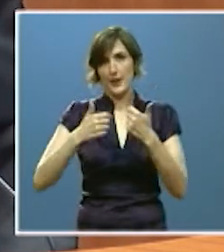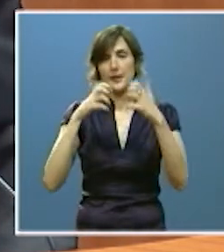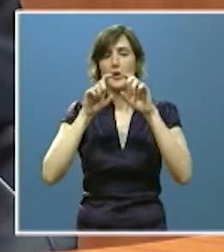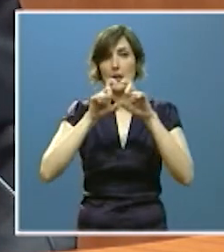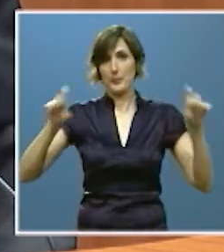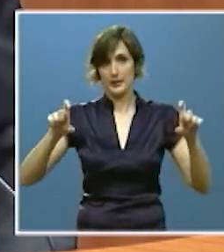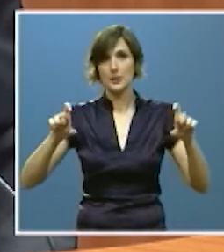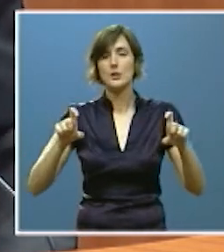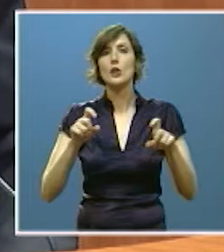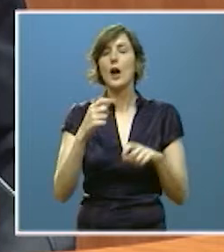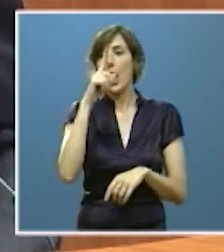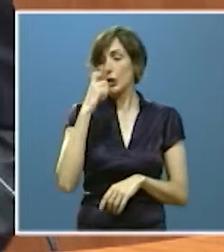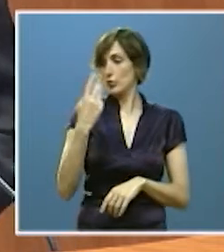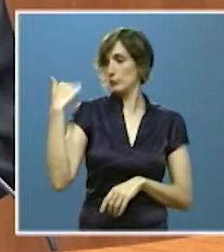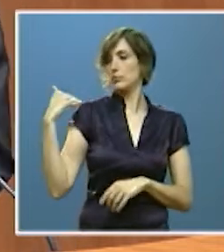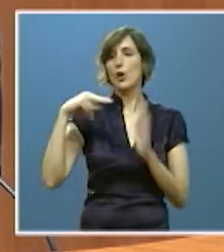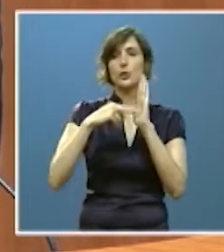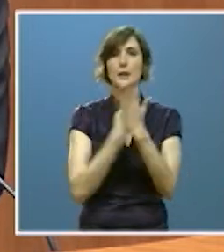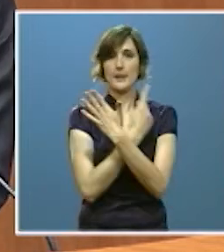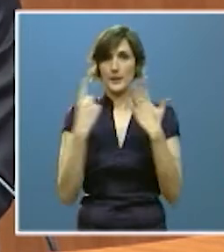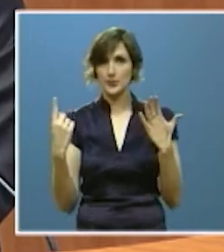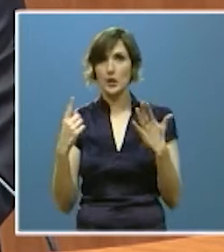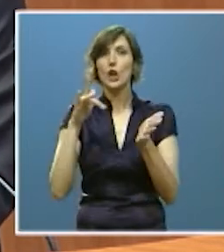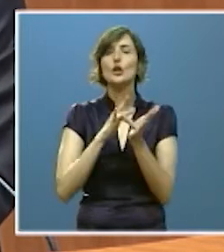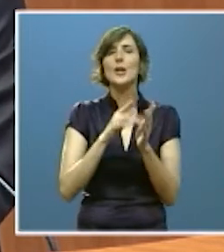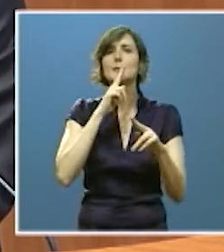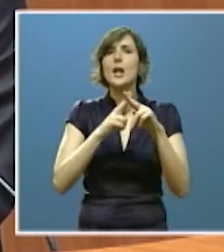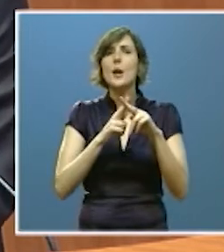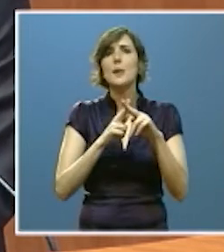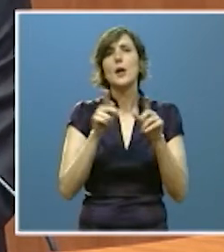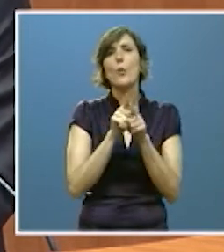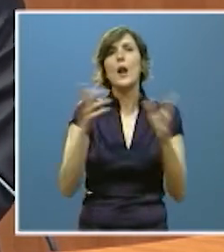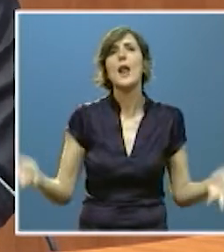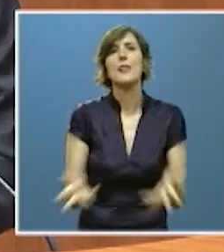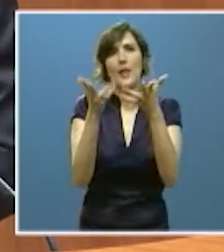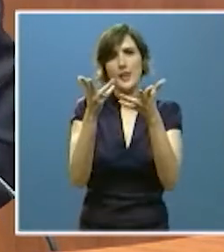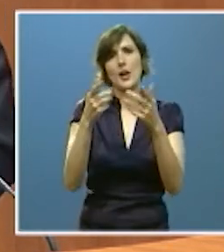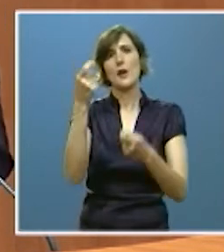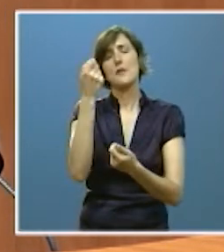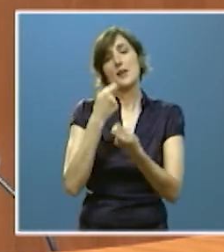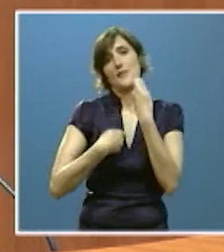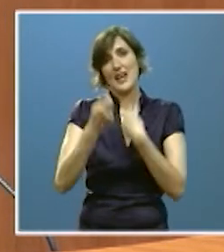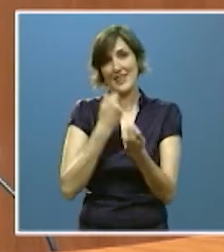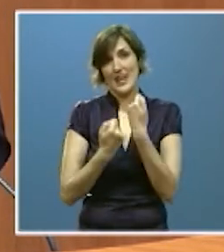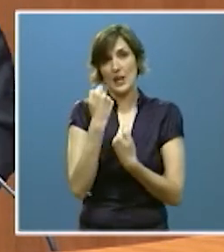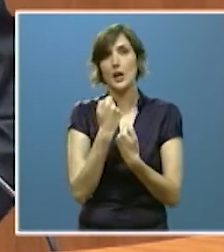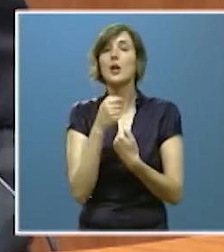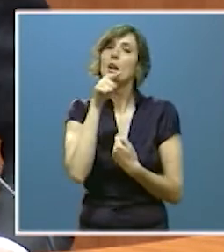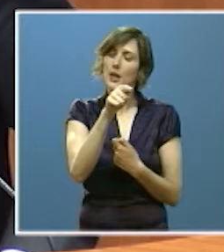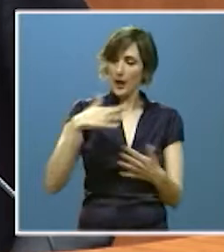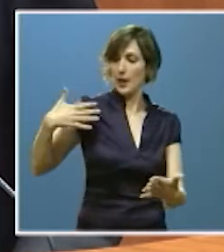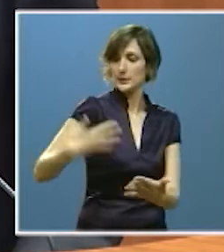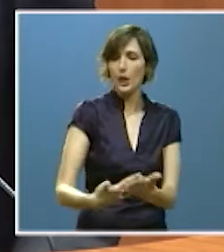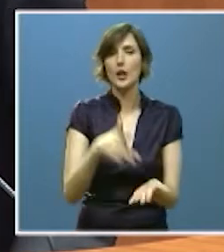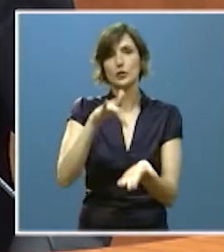2016, recordemos, se creó la lanzadera financiera de Castilla y León, que desde entonces ha resuelto favorablemente